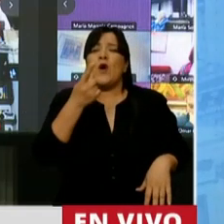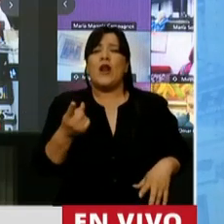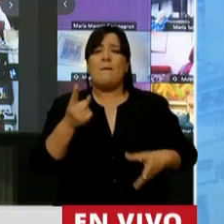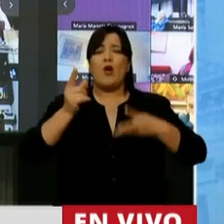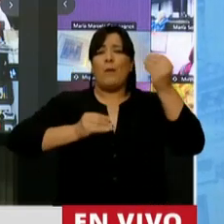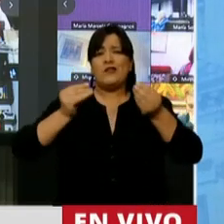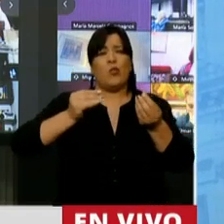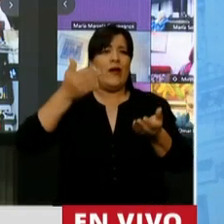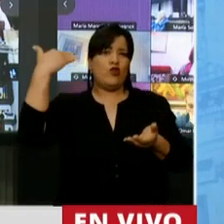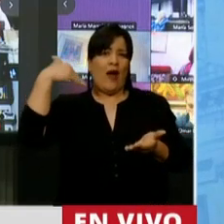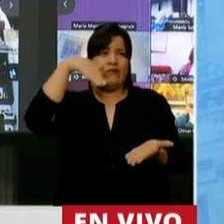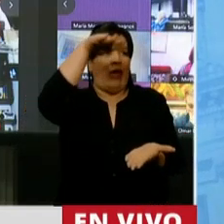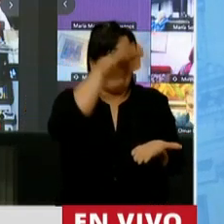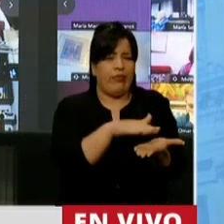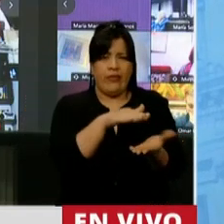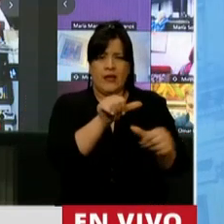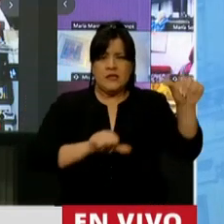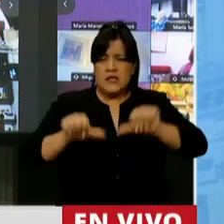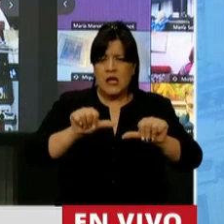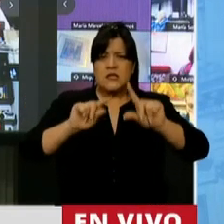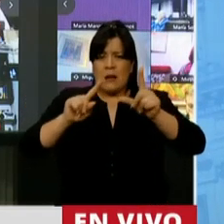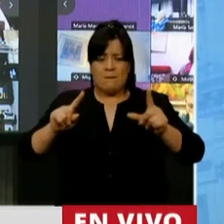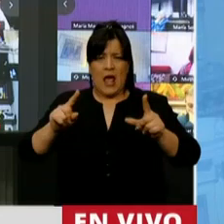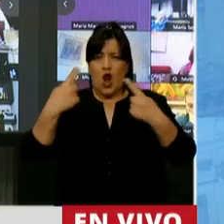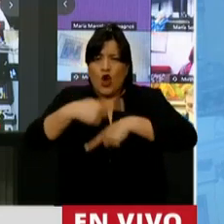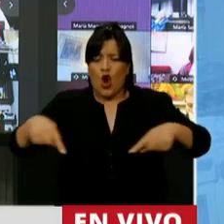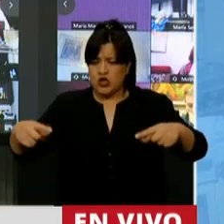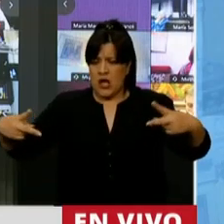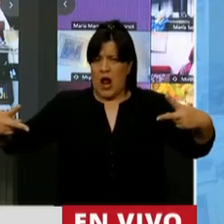presupuesto en ciencia, se recortaban los recursos,